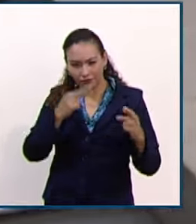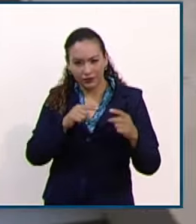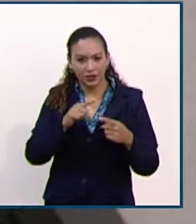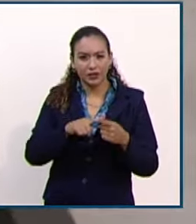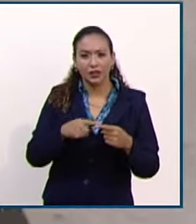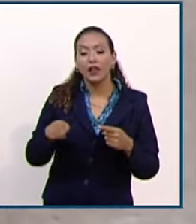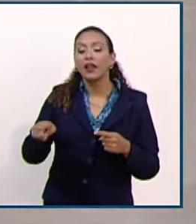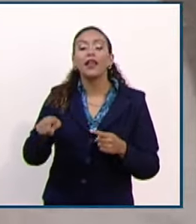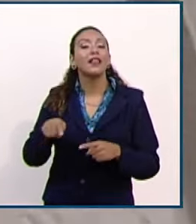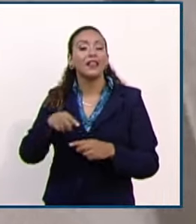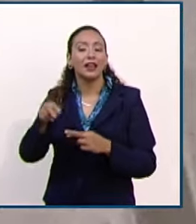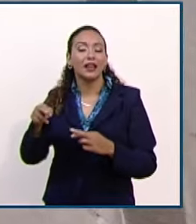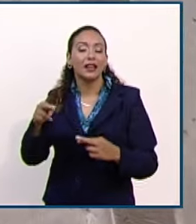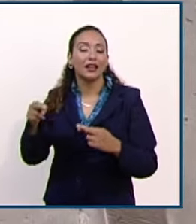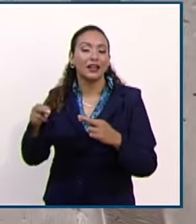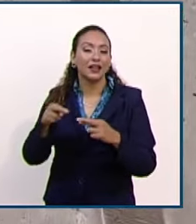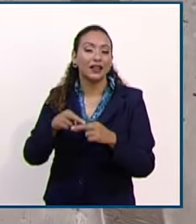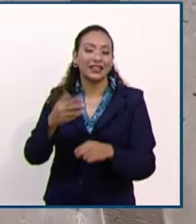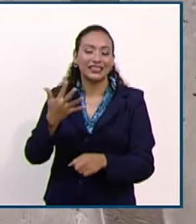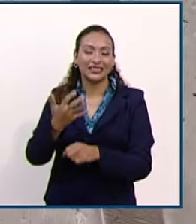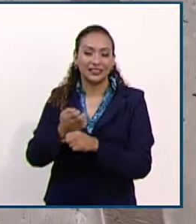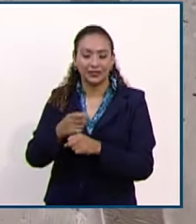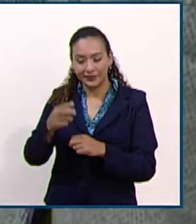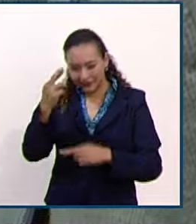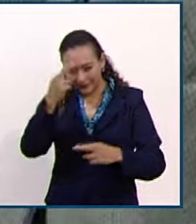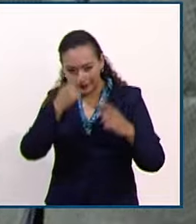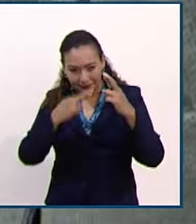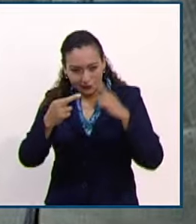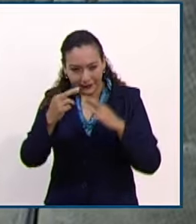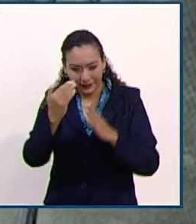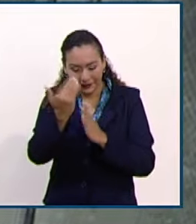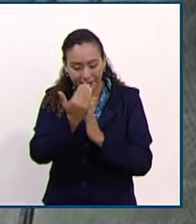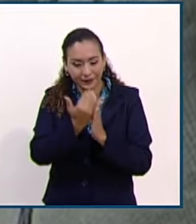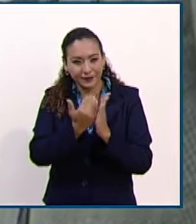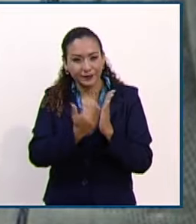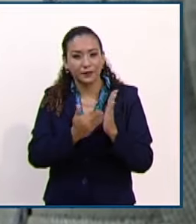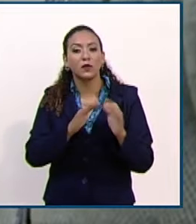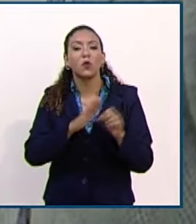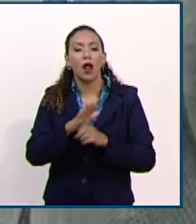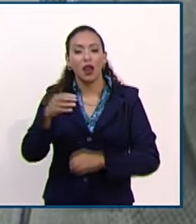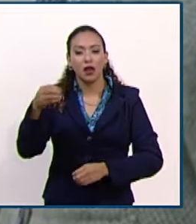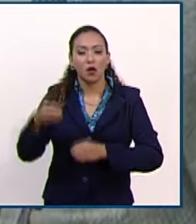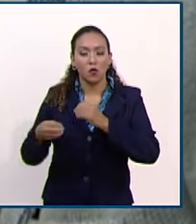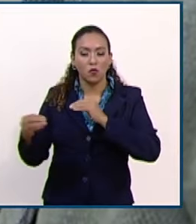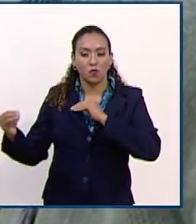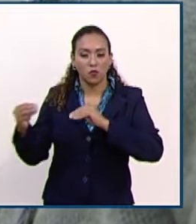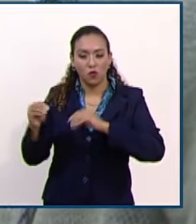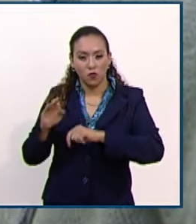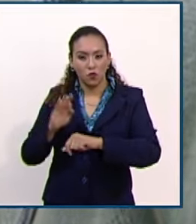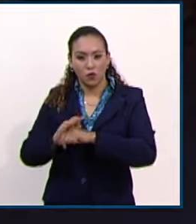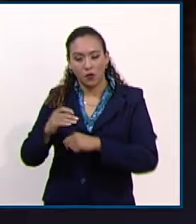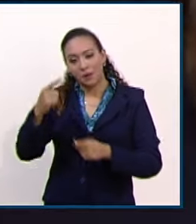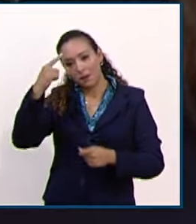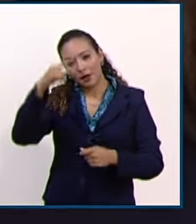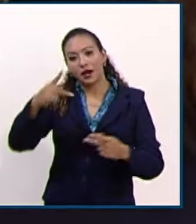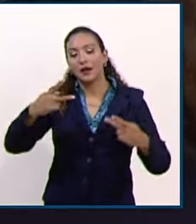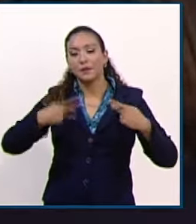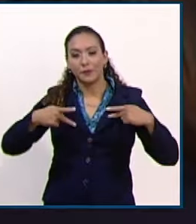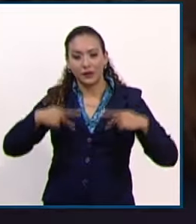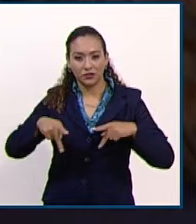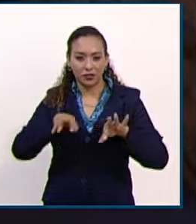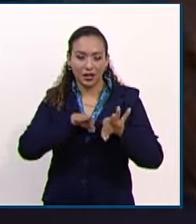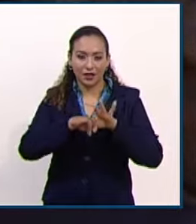16º Circuito con la que determinó procedente la suspensión provisional en el juicio de amparo en directo a las personas servidoras